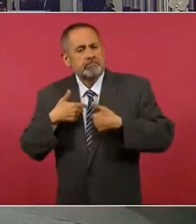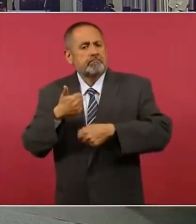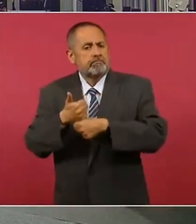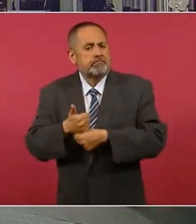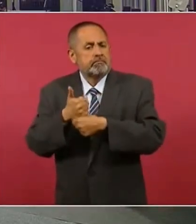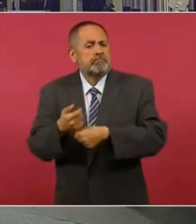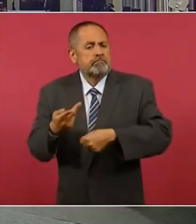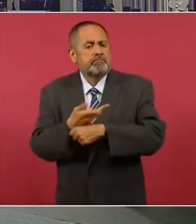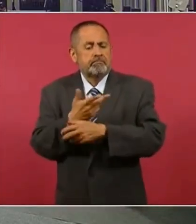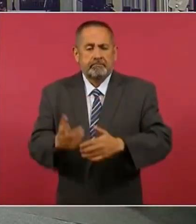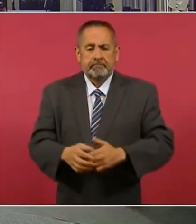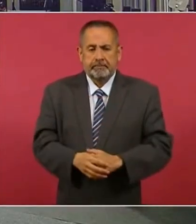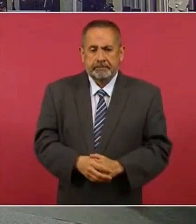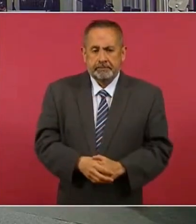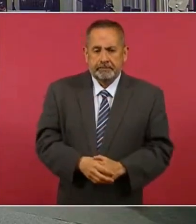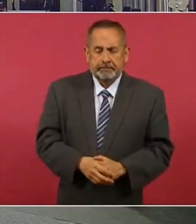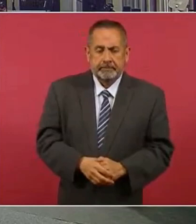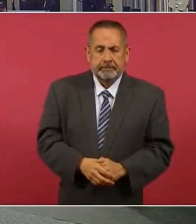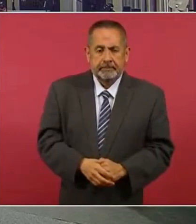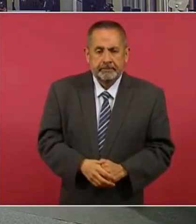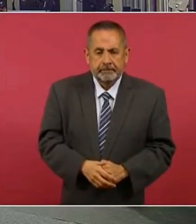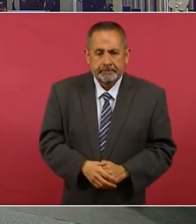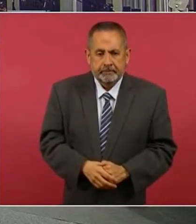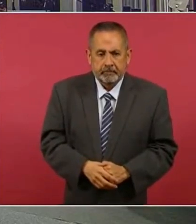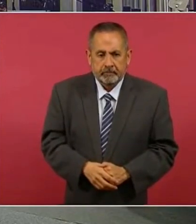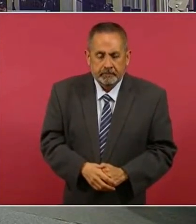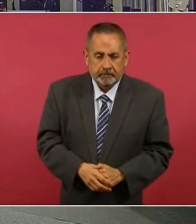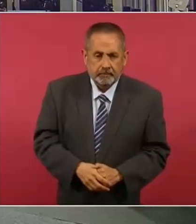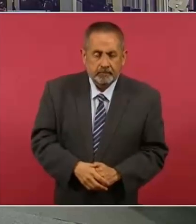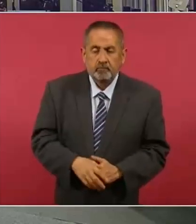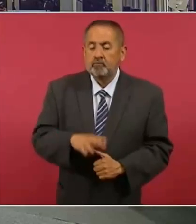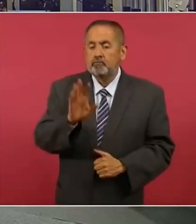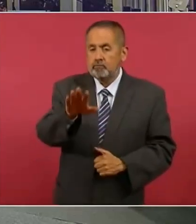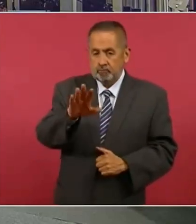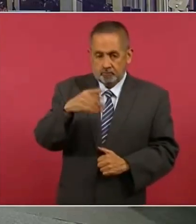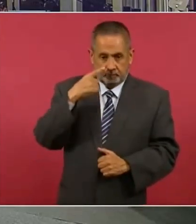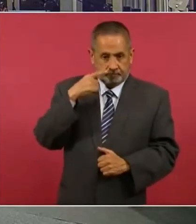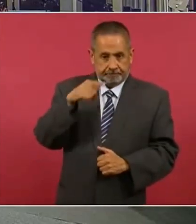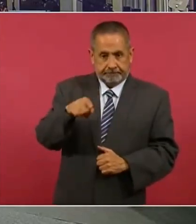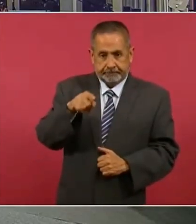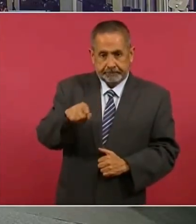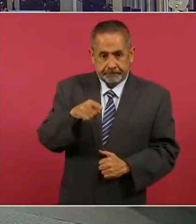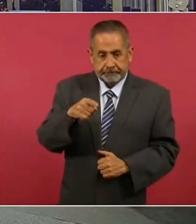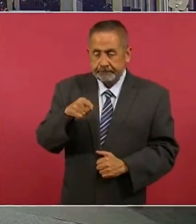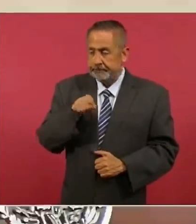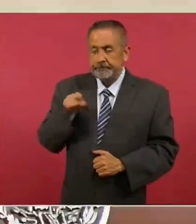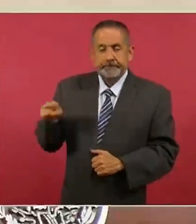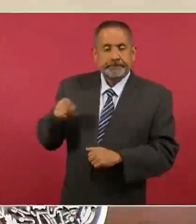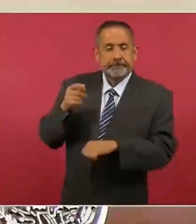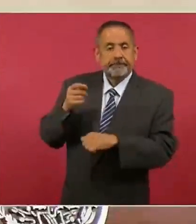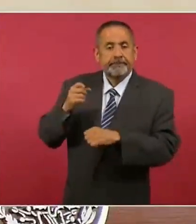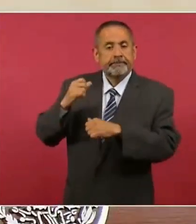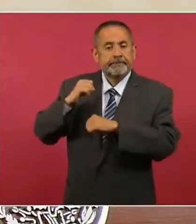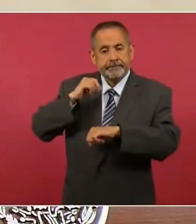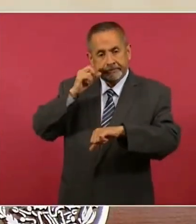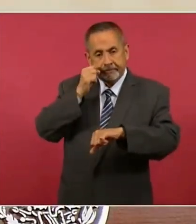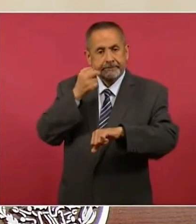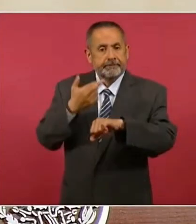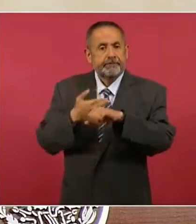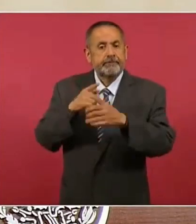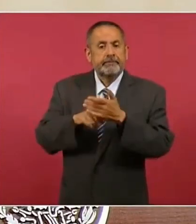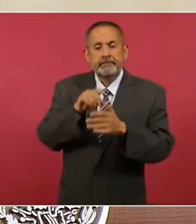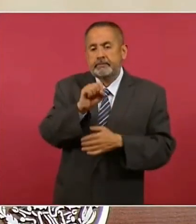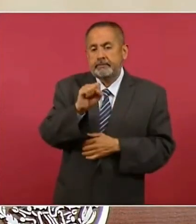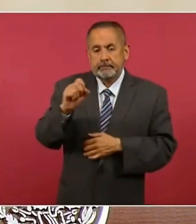y sus historias? Bueno, esto lo está viendo la secretaria de Seguridad Pública, Rosa